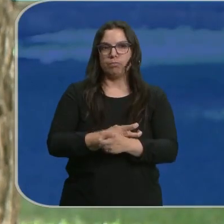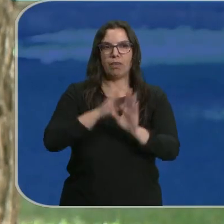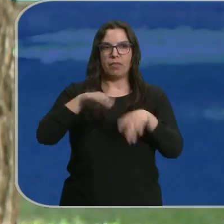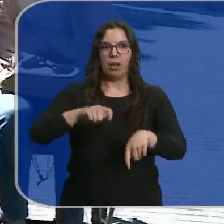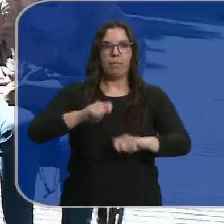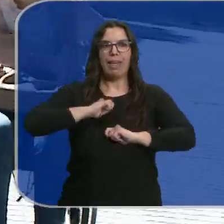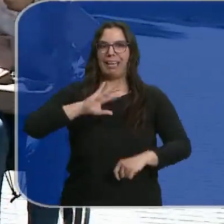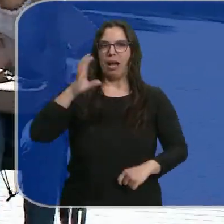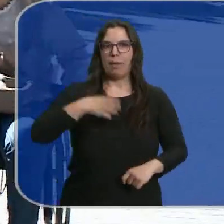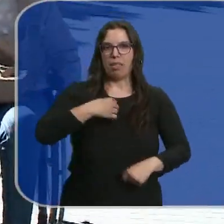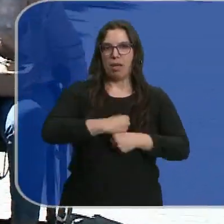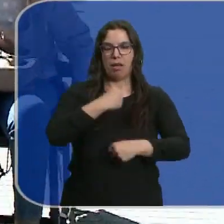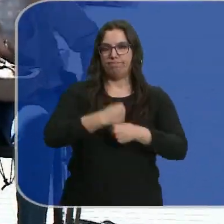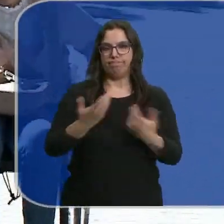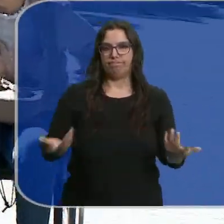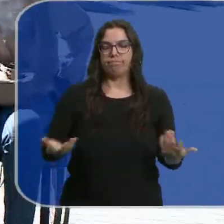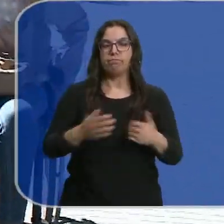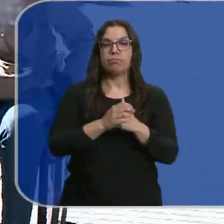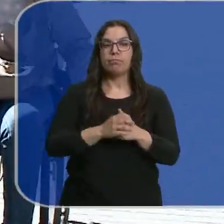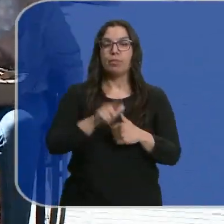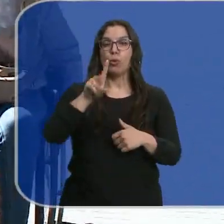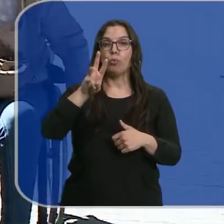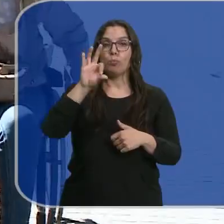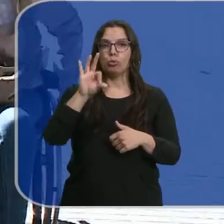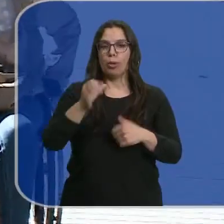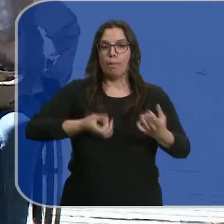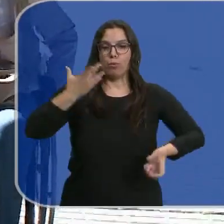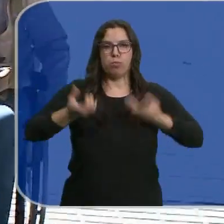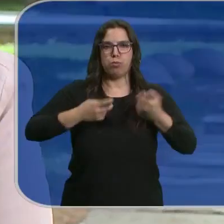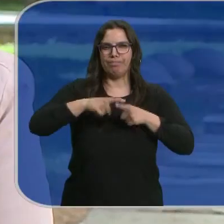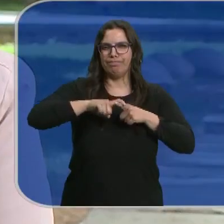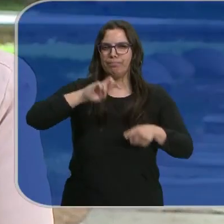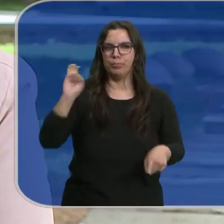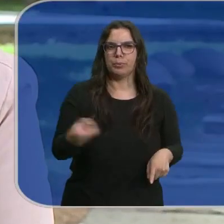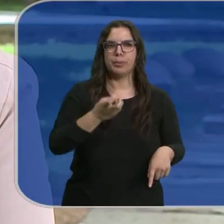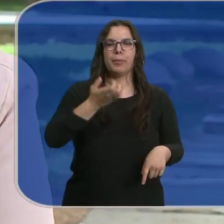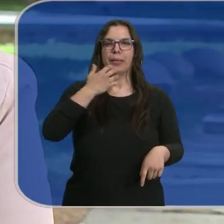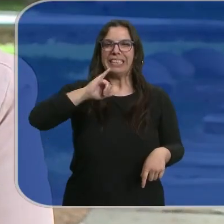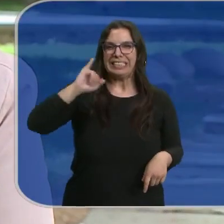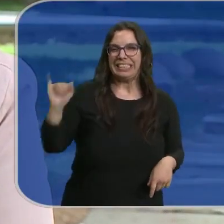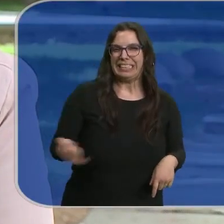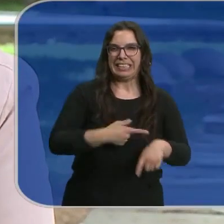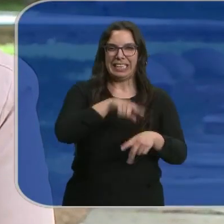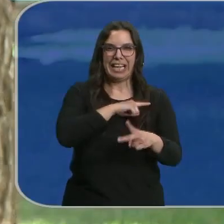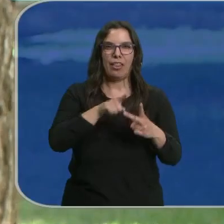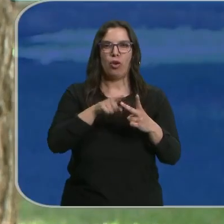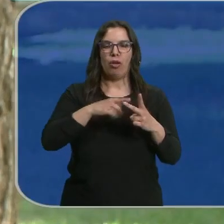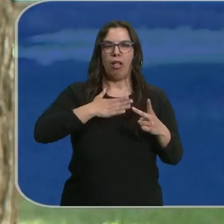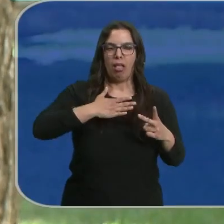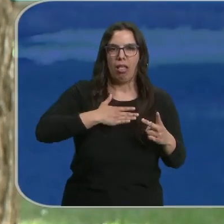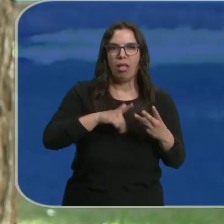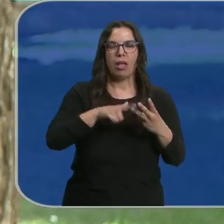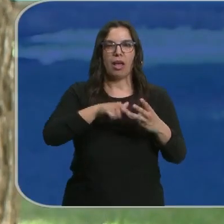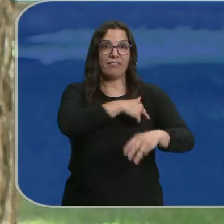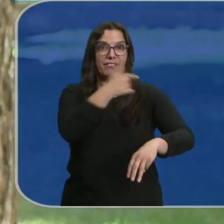darme la incapacidad laboral para trabajar. El lupus se manifiesta de muchas maneras. Cansancio extremo, fatiga, fiebre. Siempre he